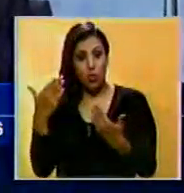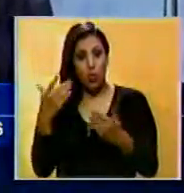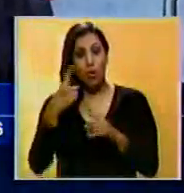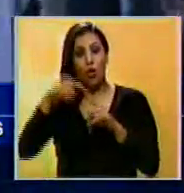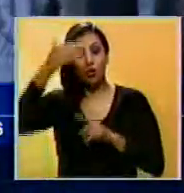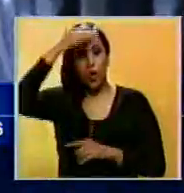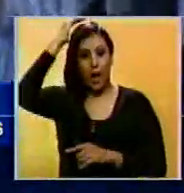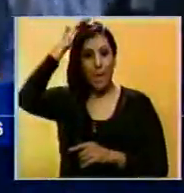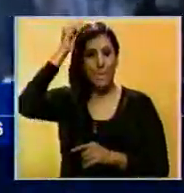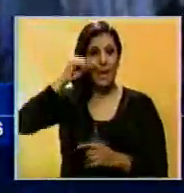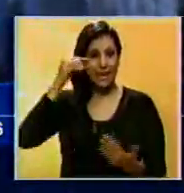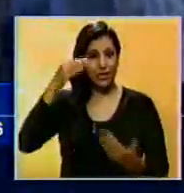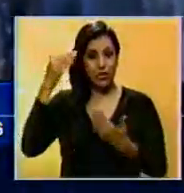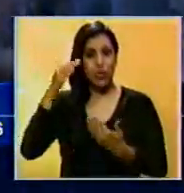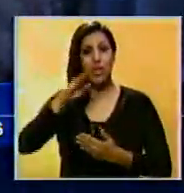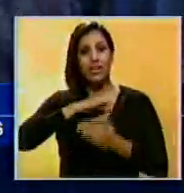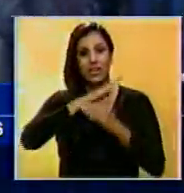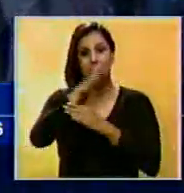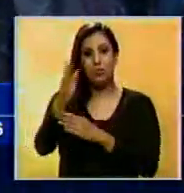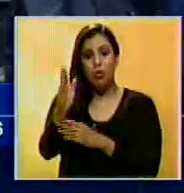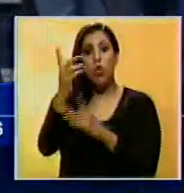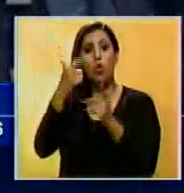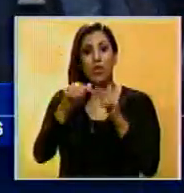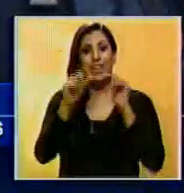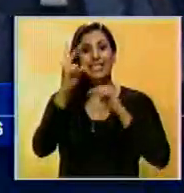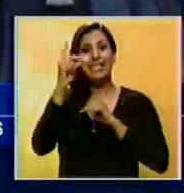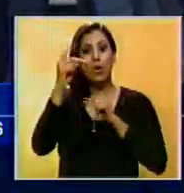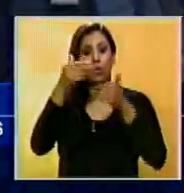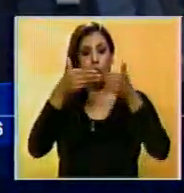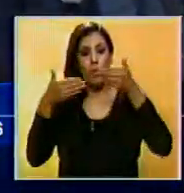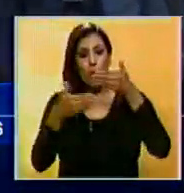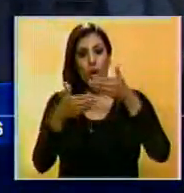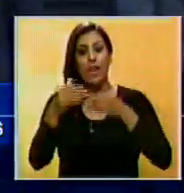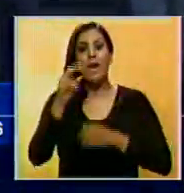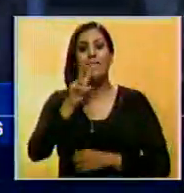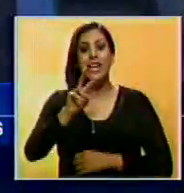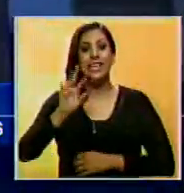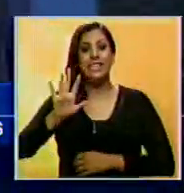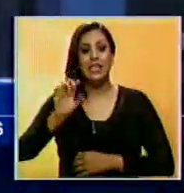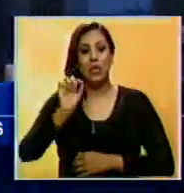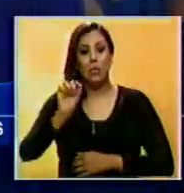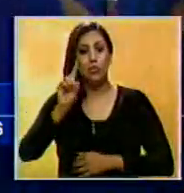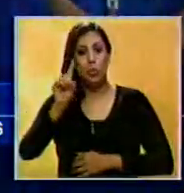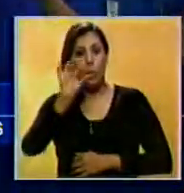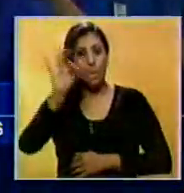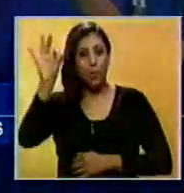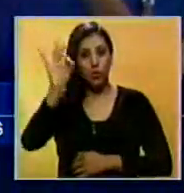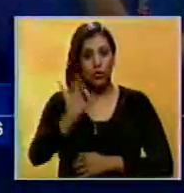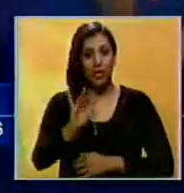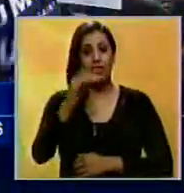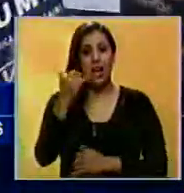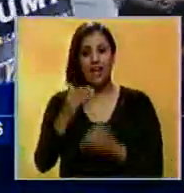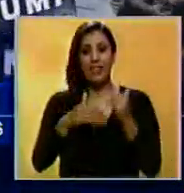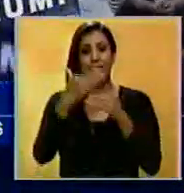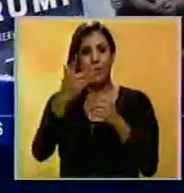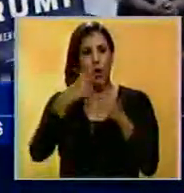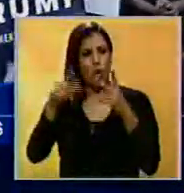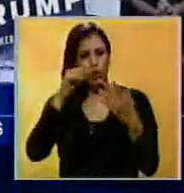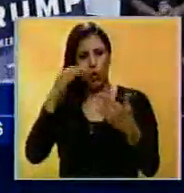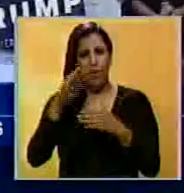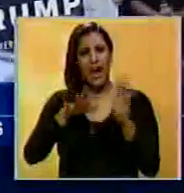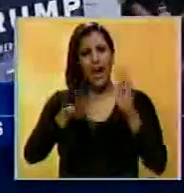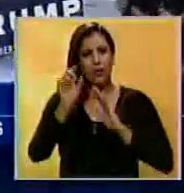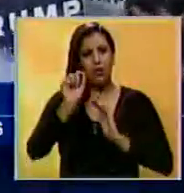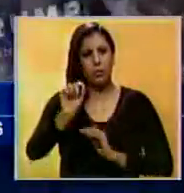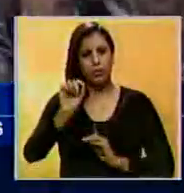superó a John Cassiatch, quien se ubicó en segundo lugar con un 25.1%. Seguido por Ted Cruz, con